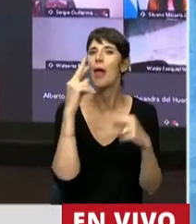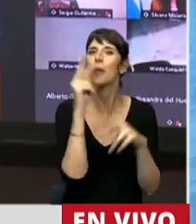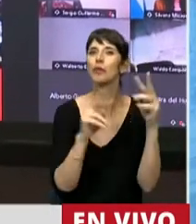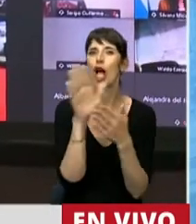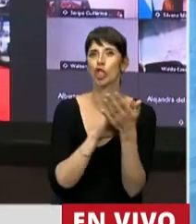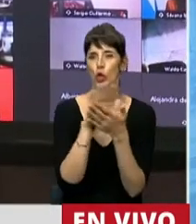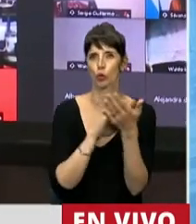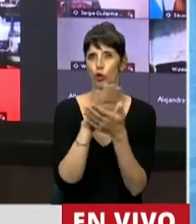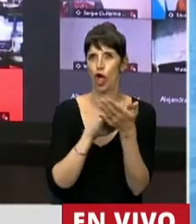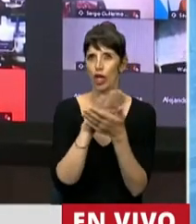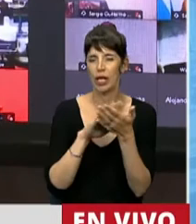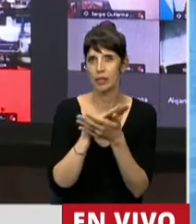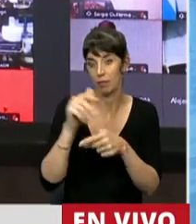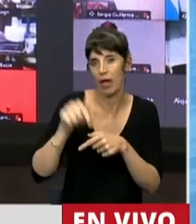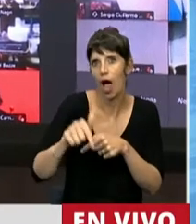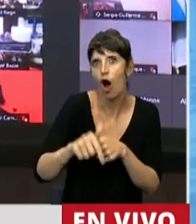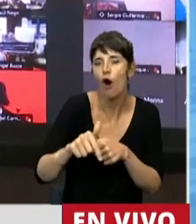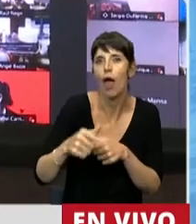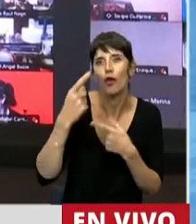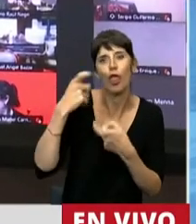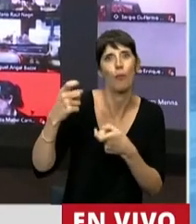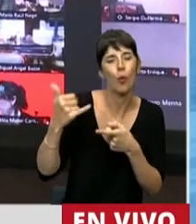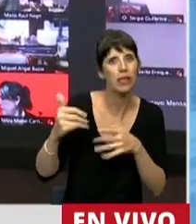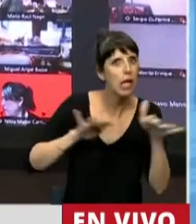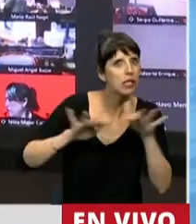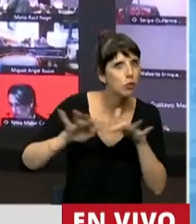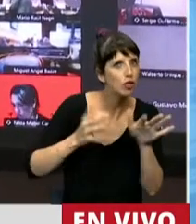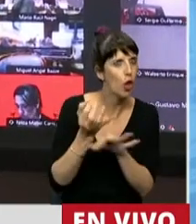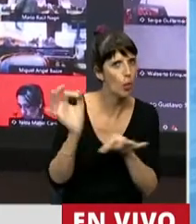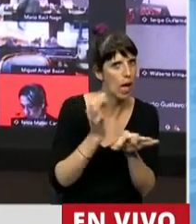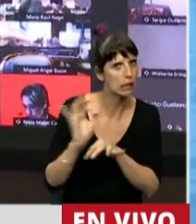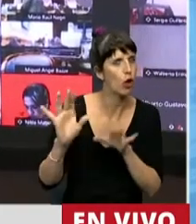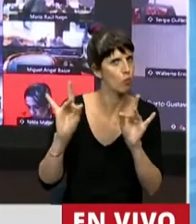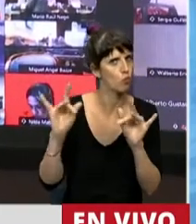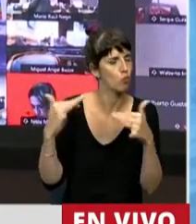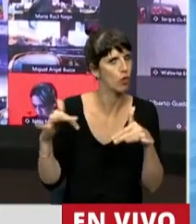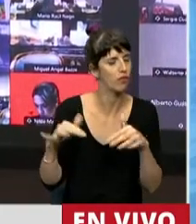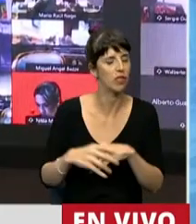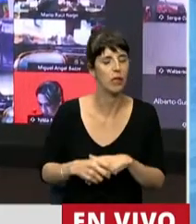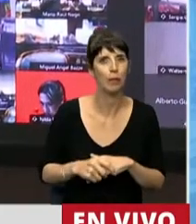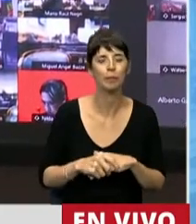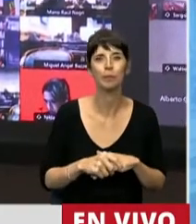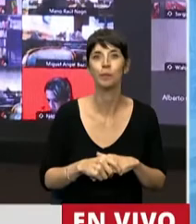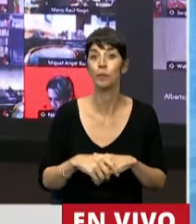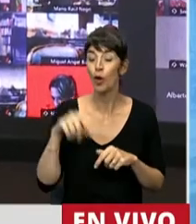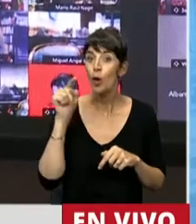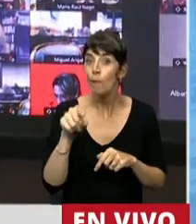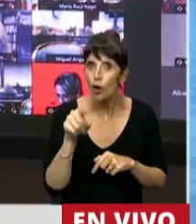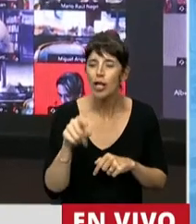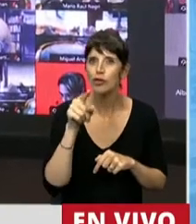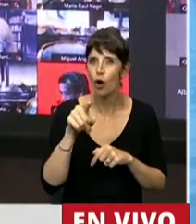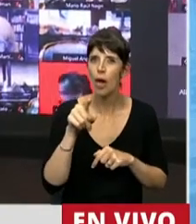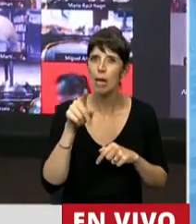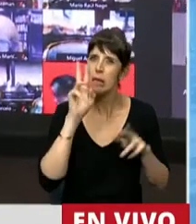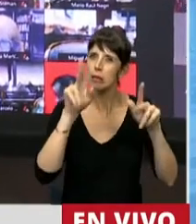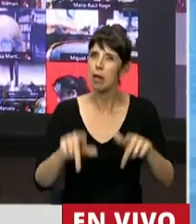los condicionamientos que la pandemia pone a nuestro sistema educativo. Por eso es que esta estrategia que